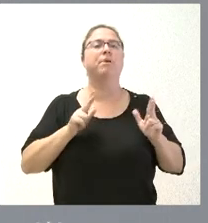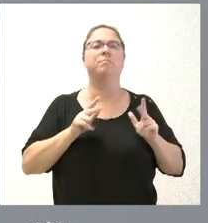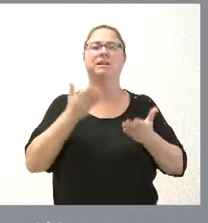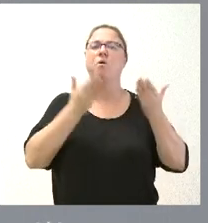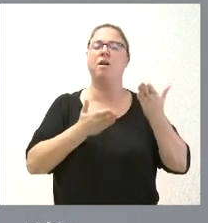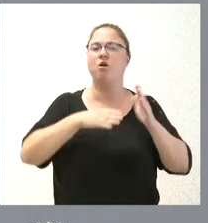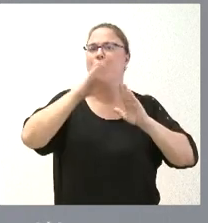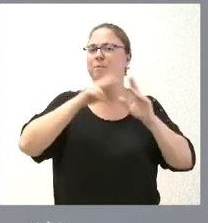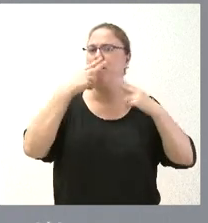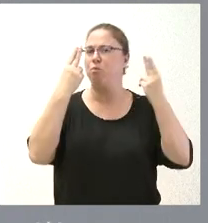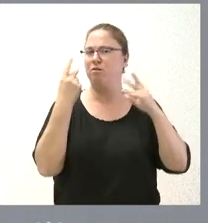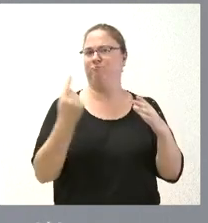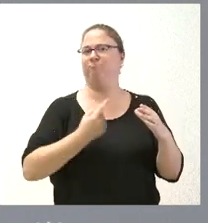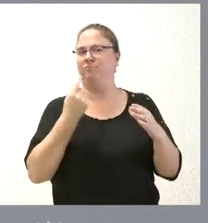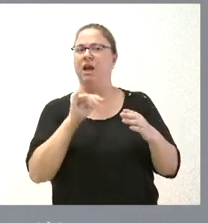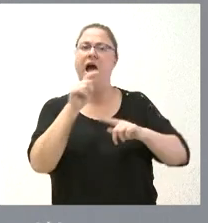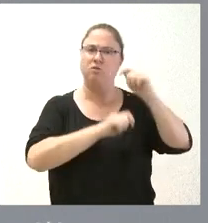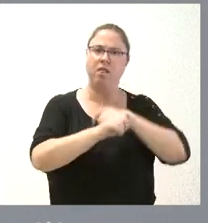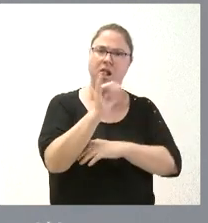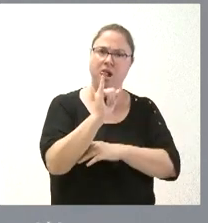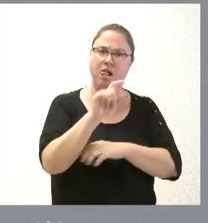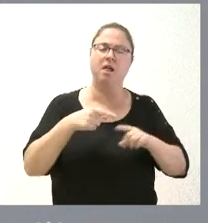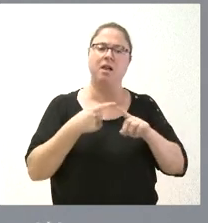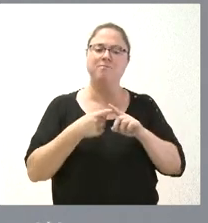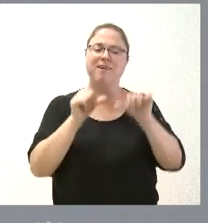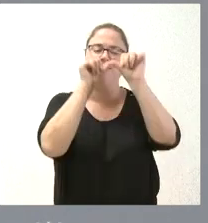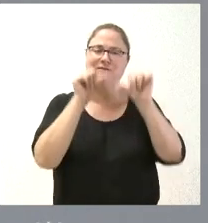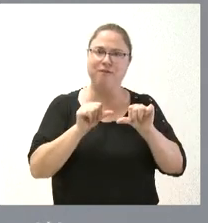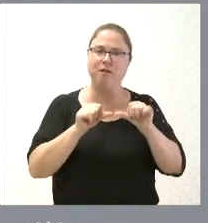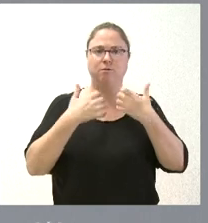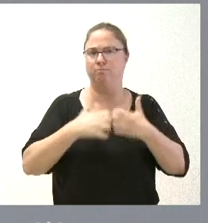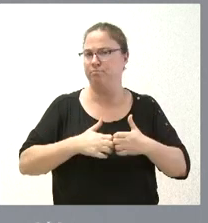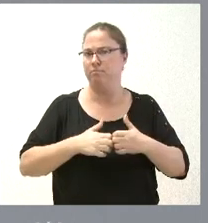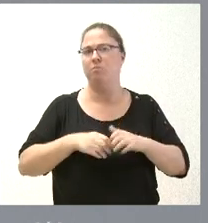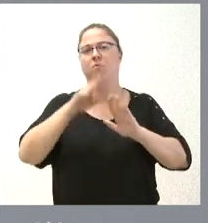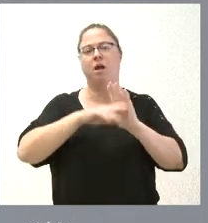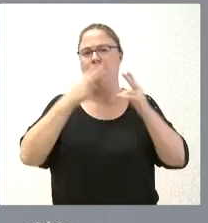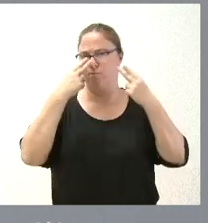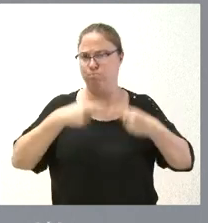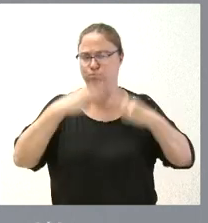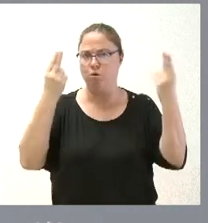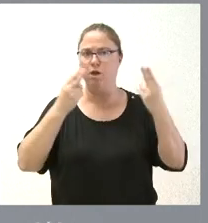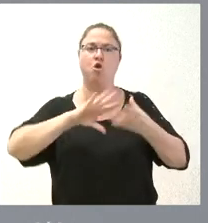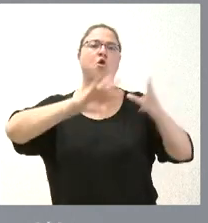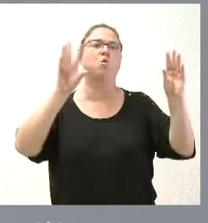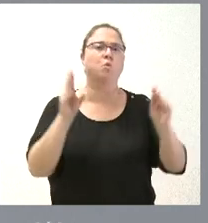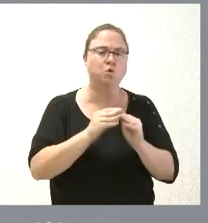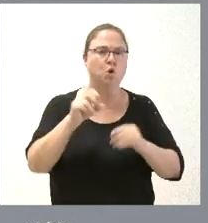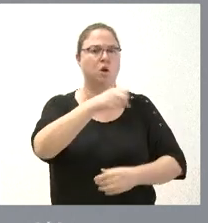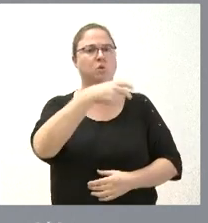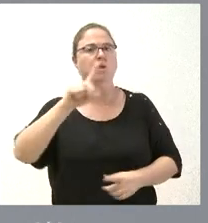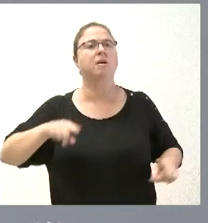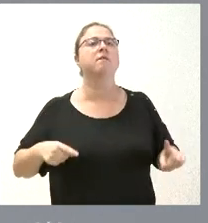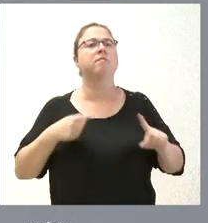aislados, donde asiste a asociaciones para ello, sino una fórmula sistemática de evaluar estos programas públicos, de sacar conclusiones y resultados y de